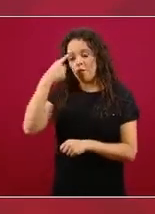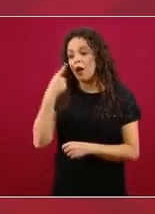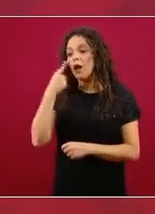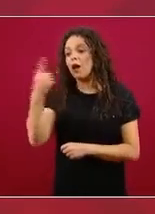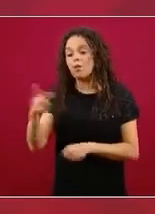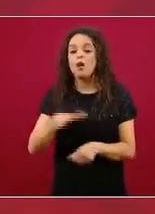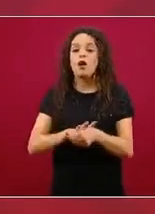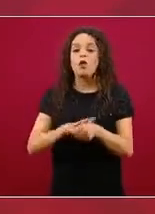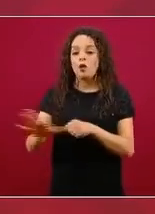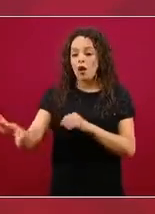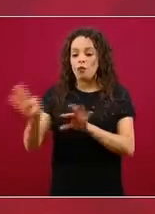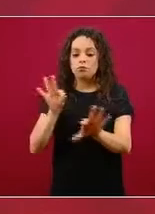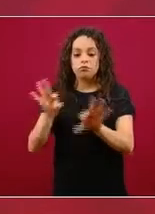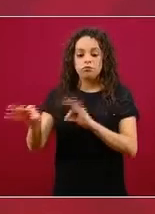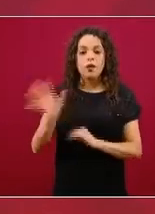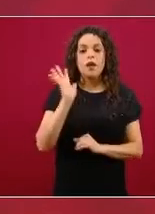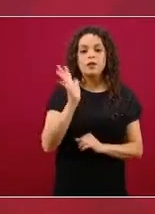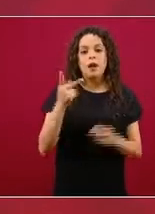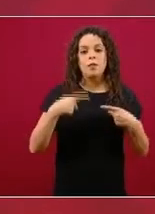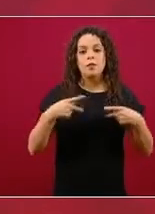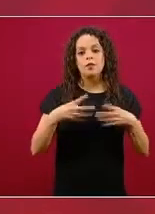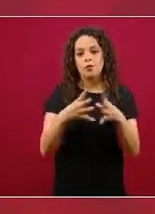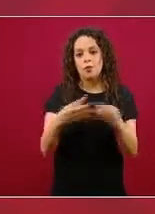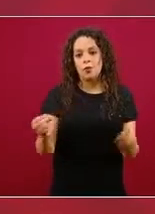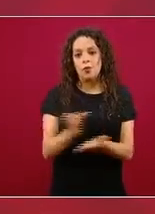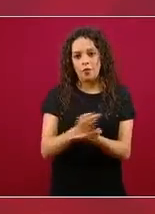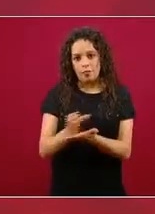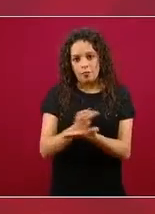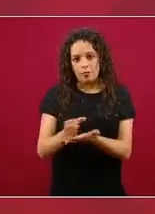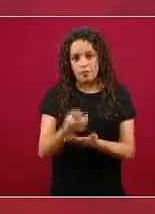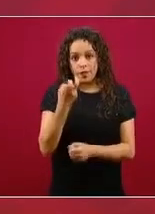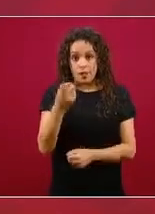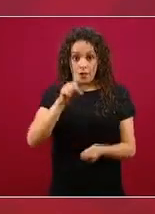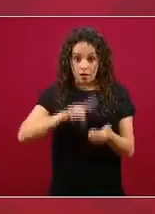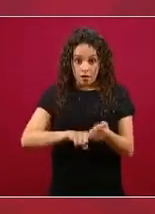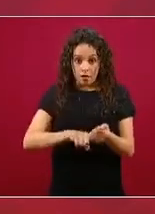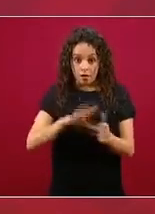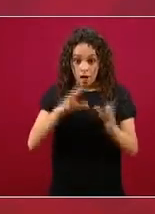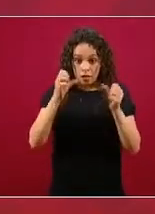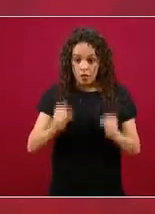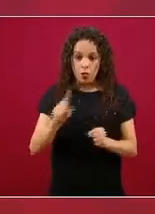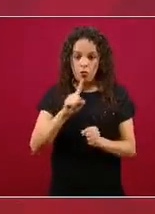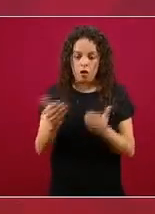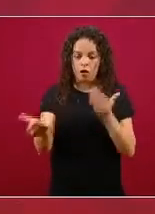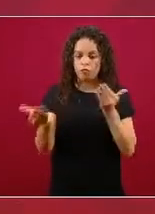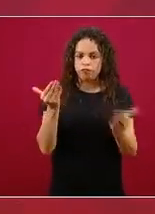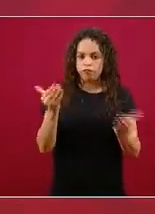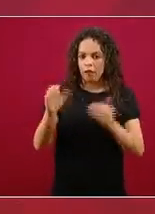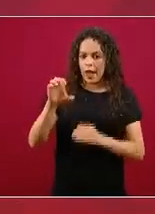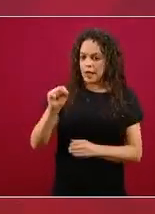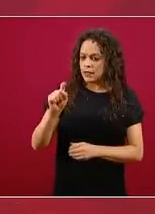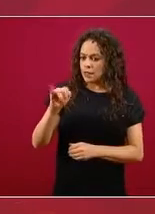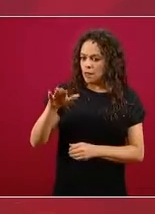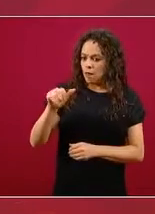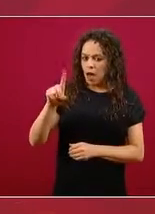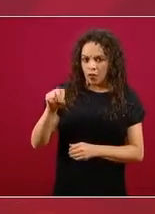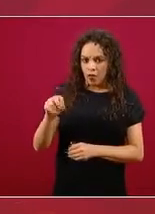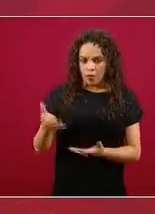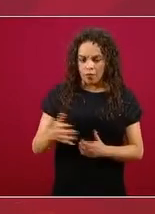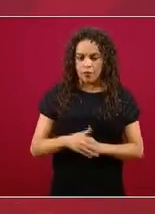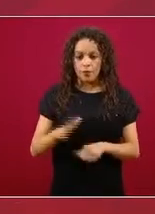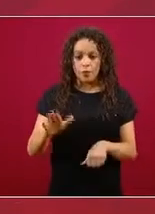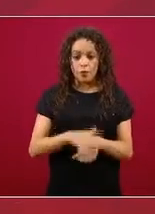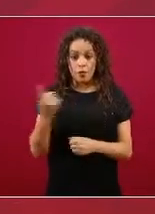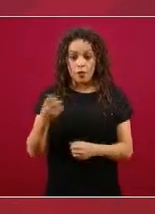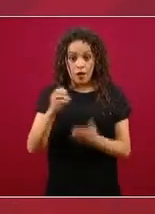Comento que es una estimación, porque la plataforma en sí no registra el dato